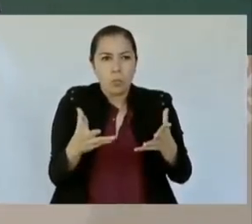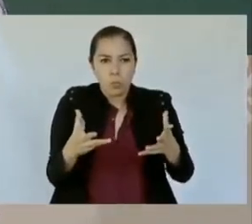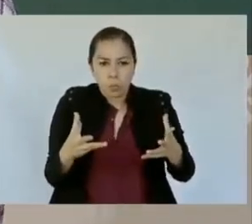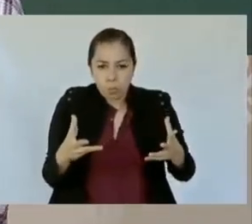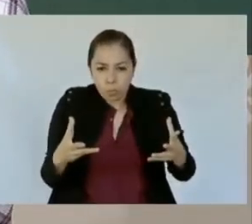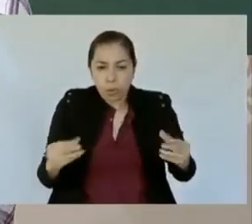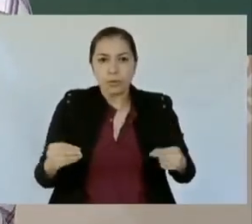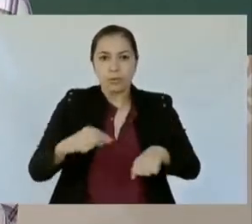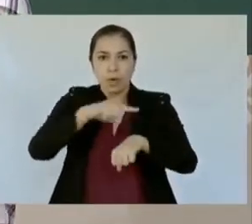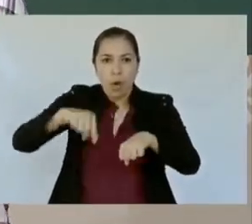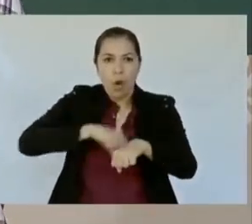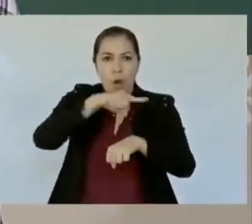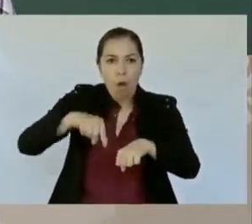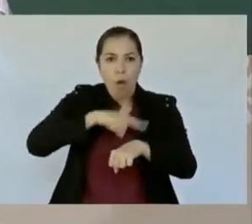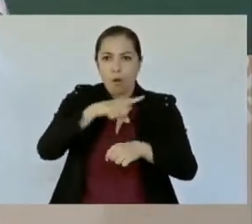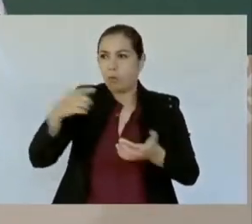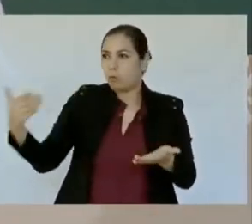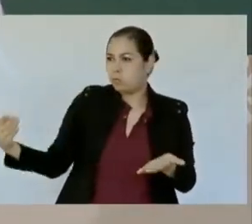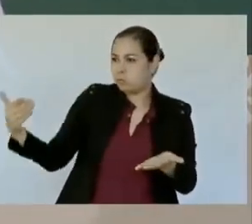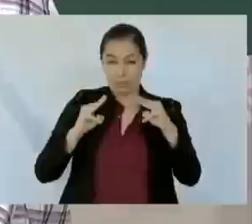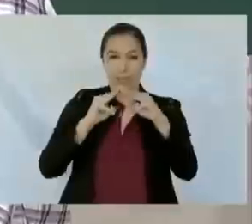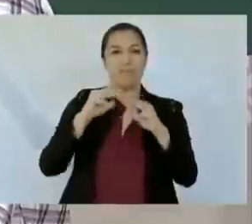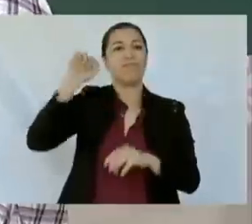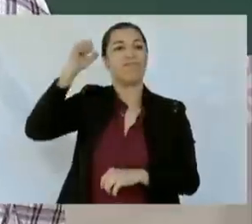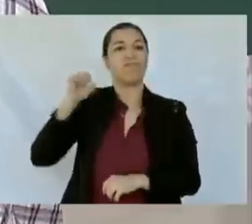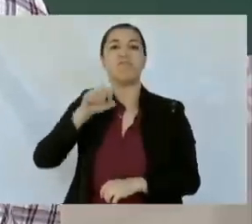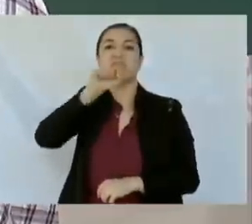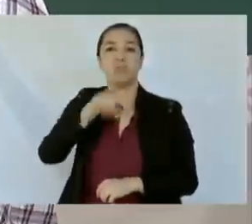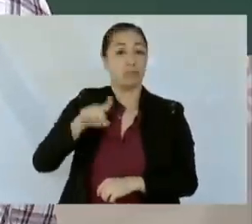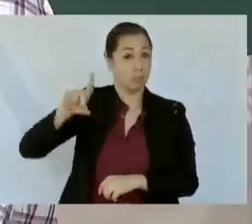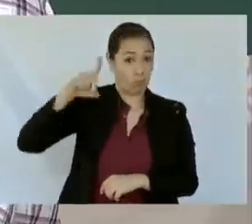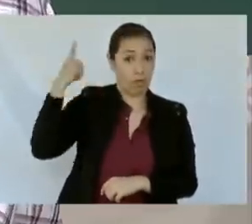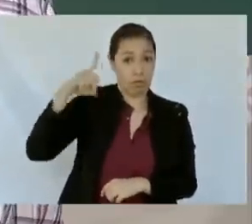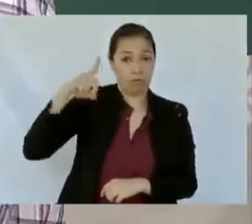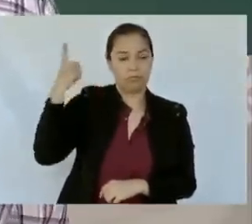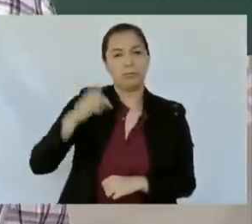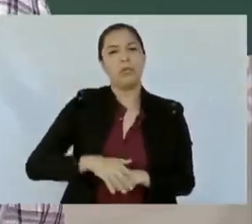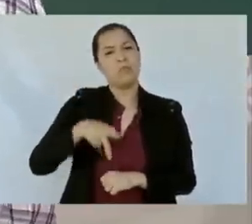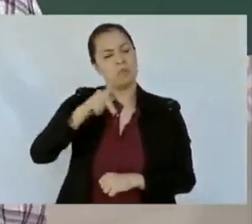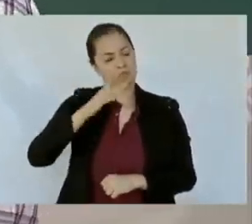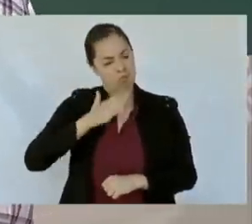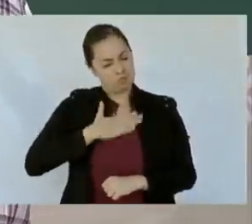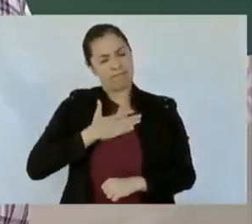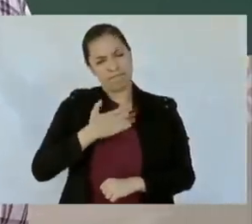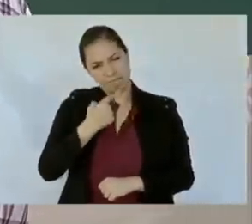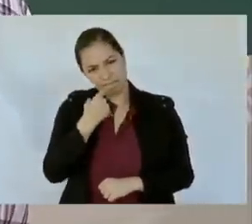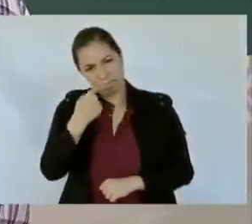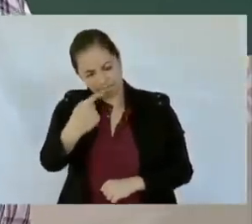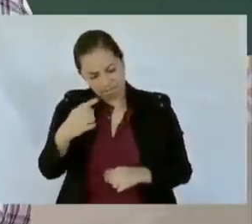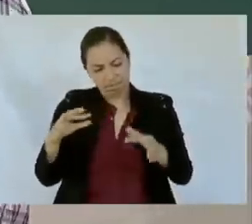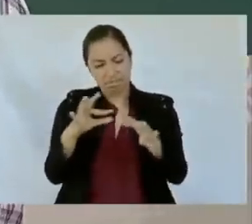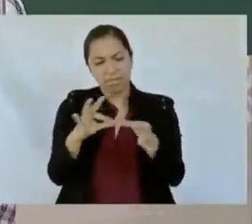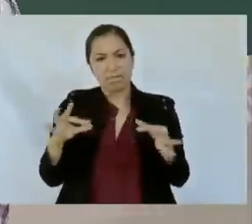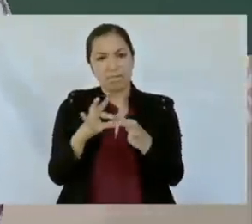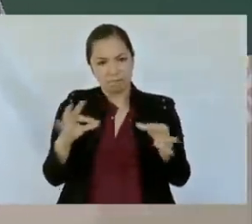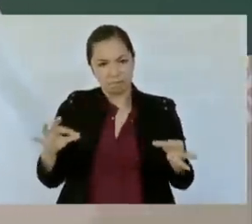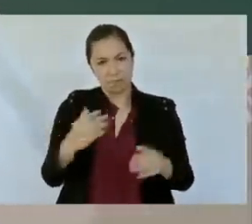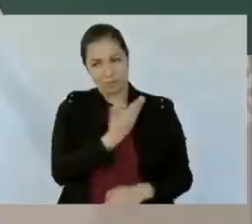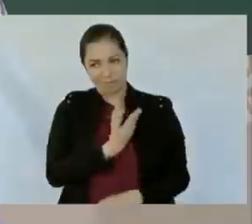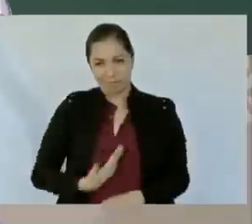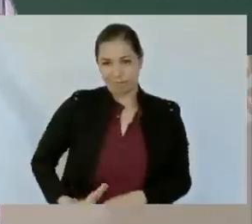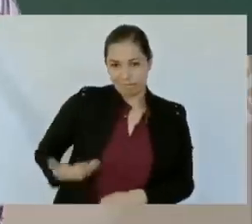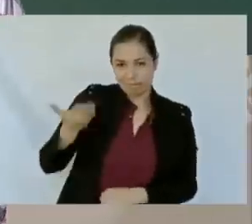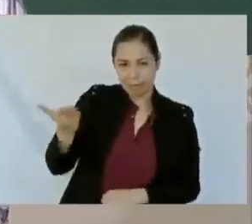el lecho del río Piaxtla. Pero quiero decirle, señor presidente, que tenemos muchísimo